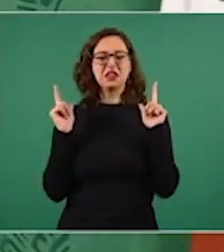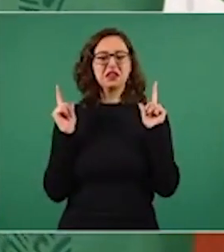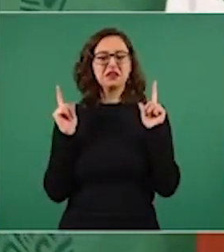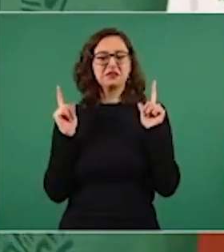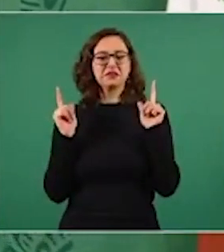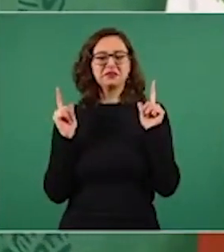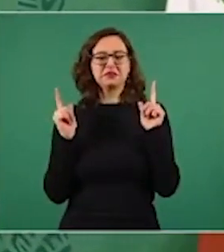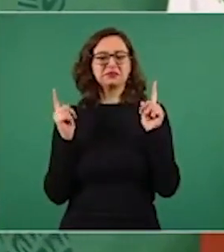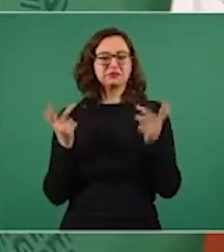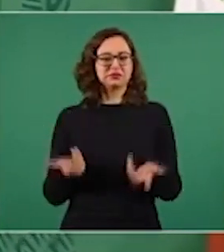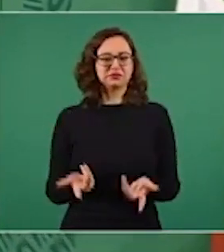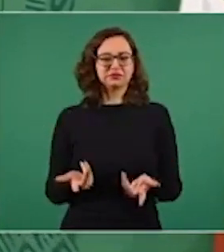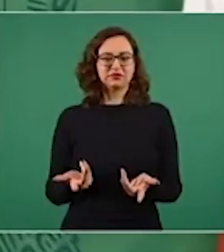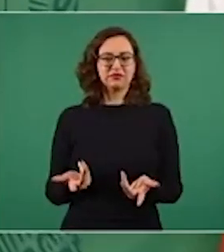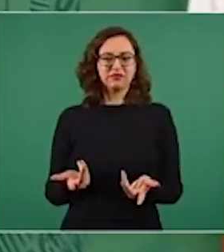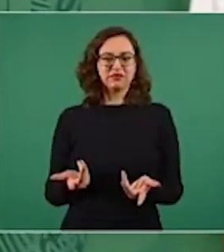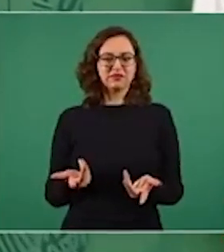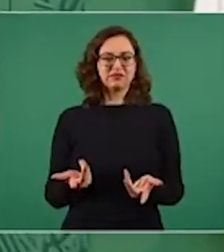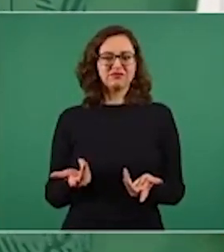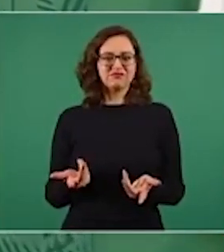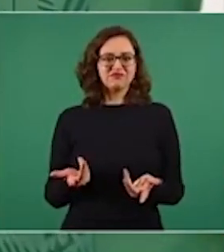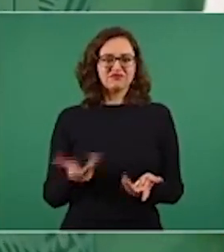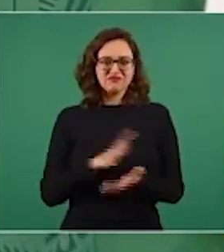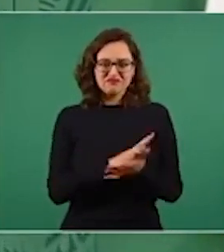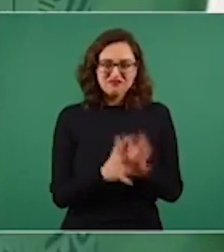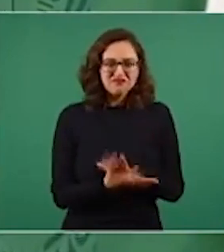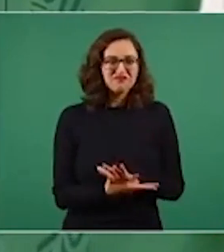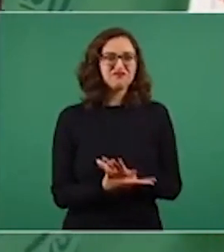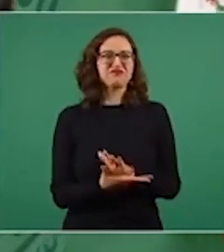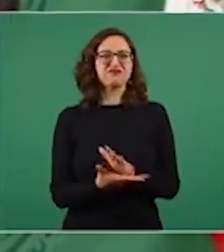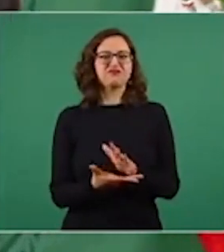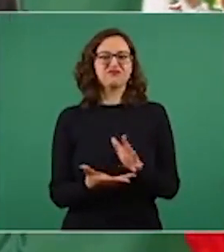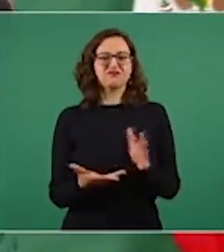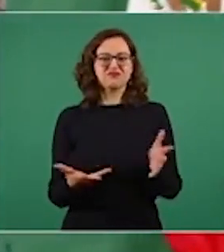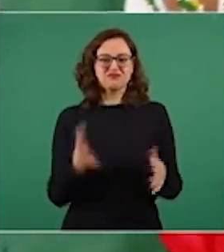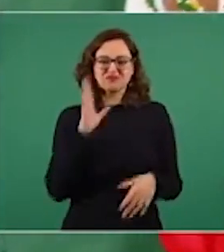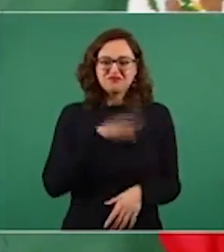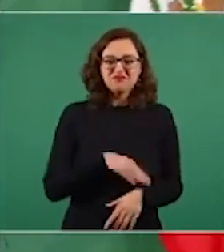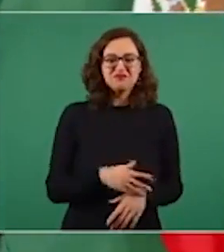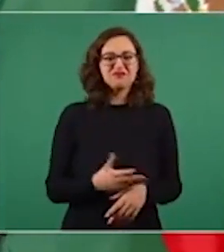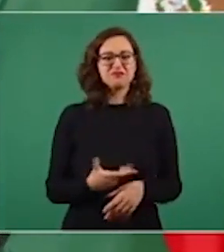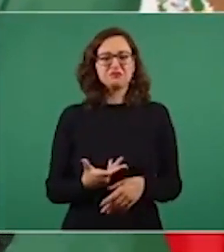llevar a cabo estos absurdos